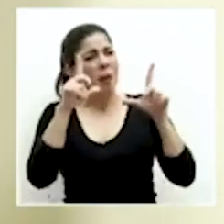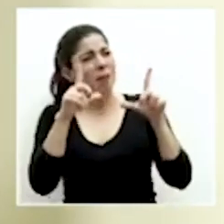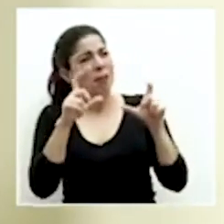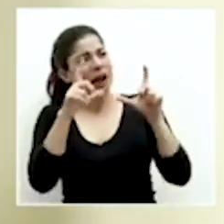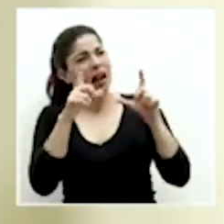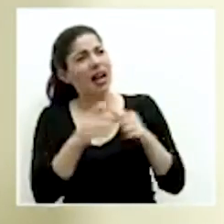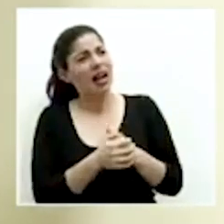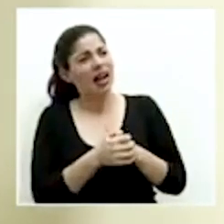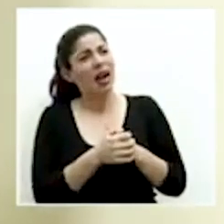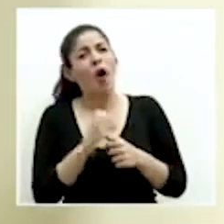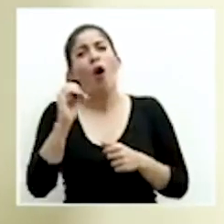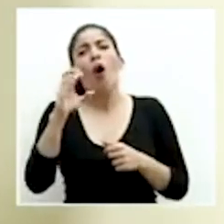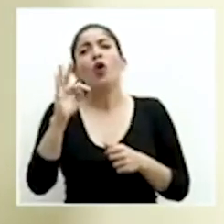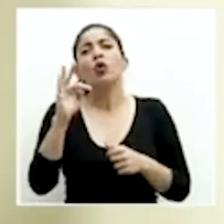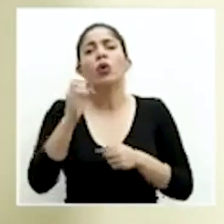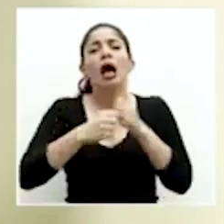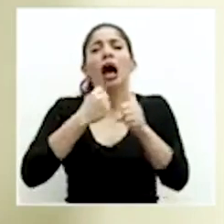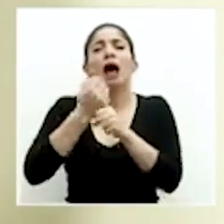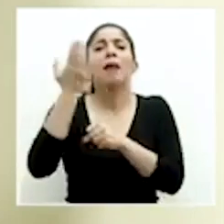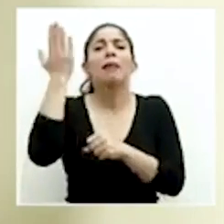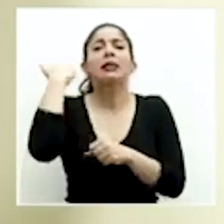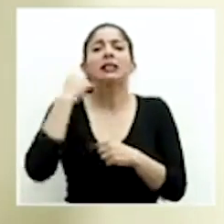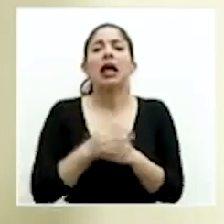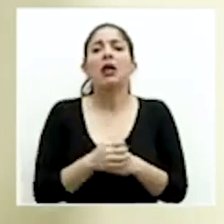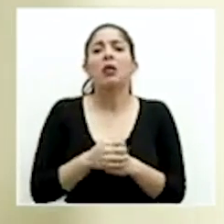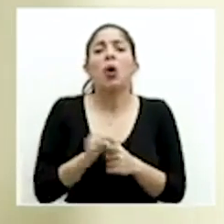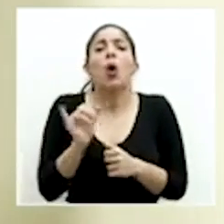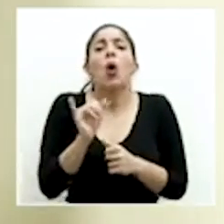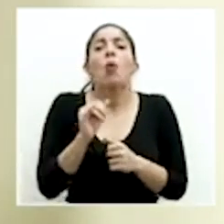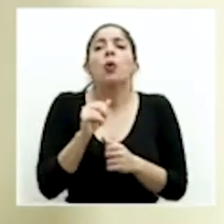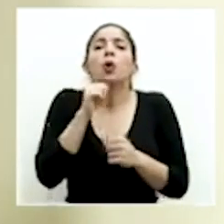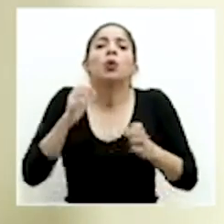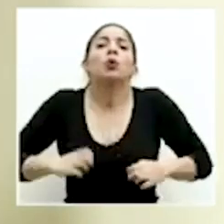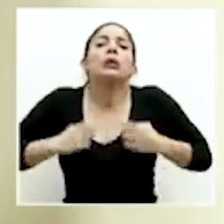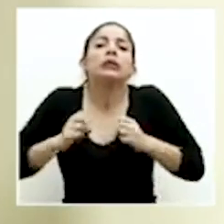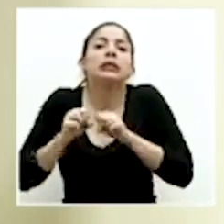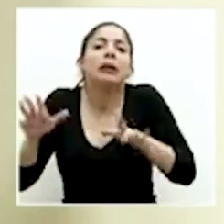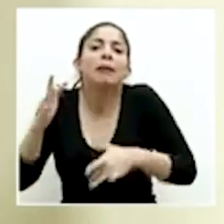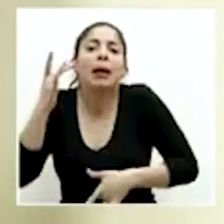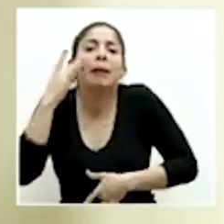octubre del año pasado, como si no estuviéramos en media pandemia.